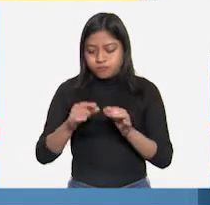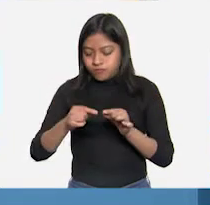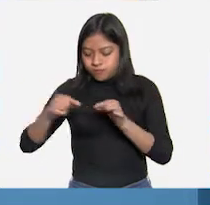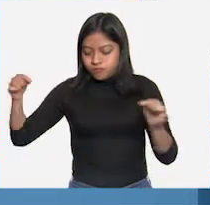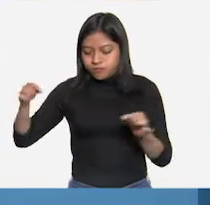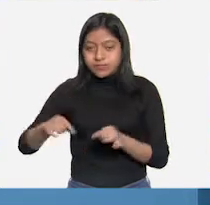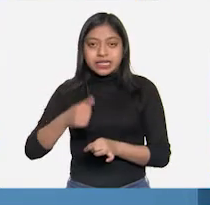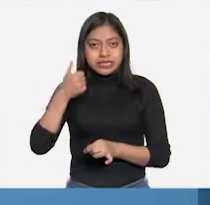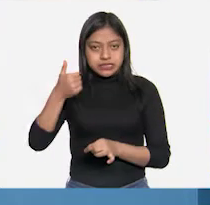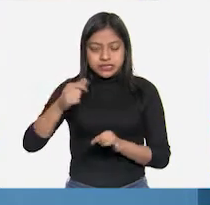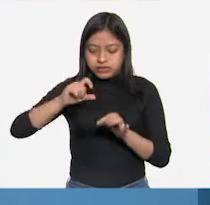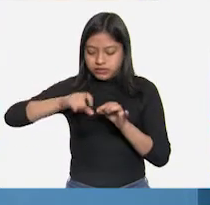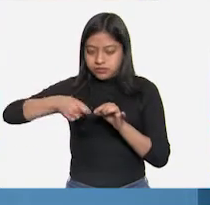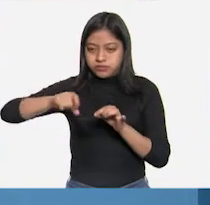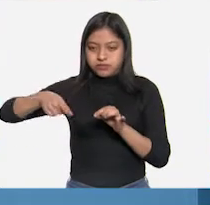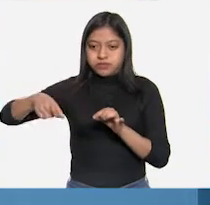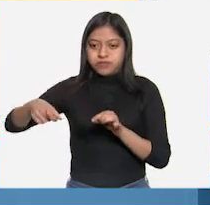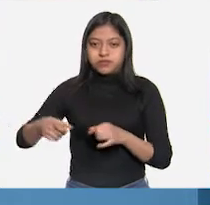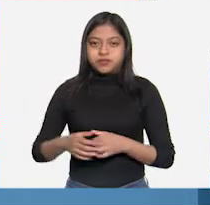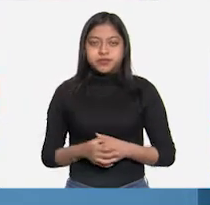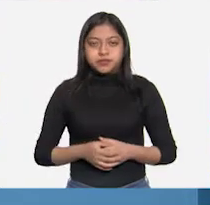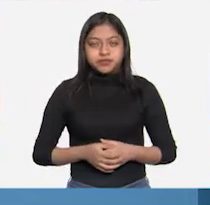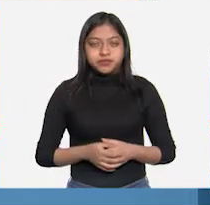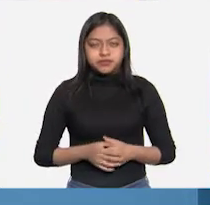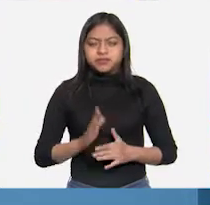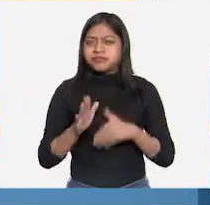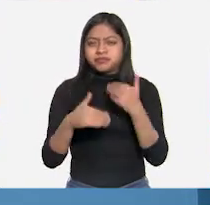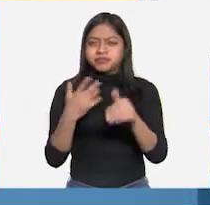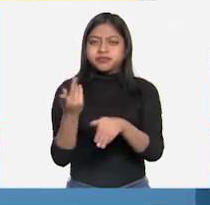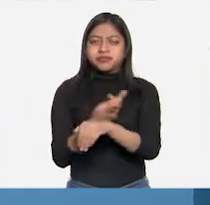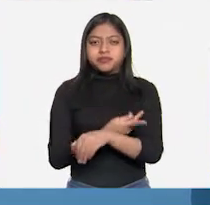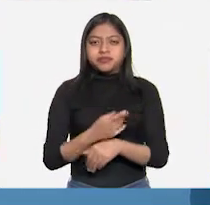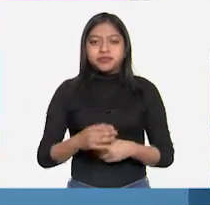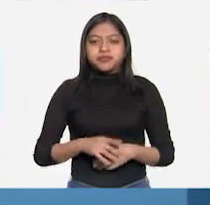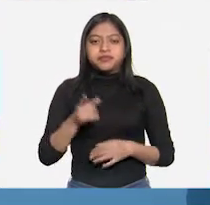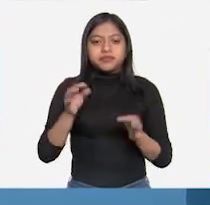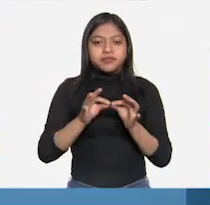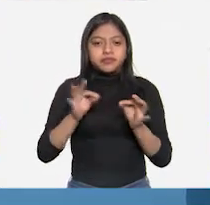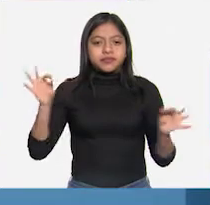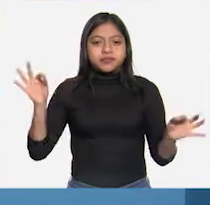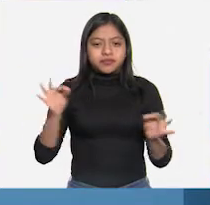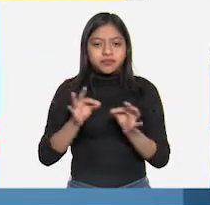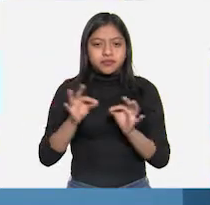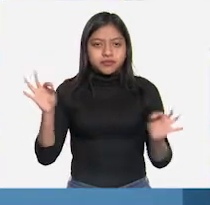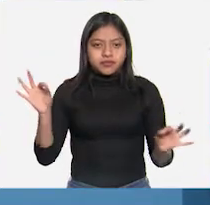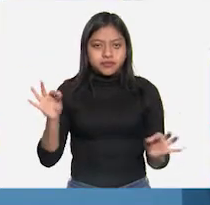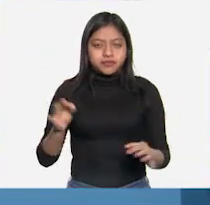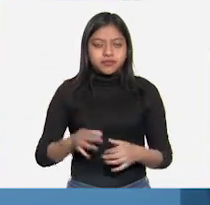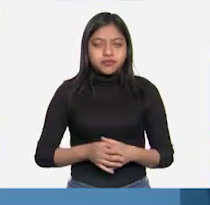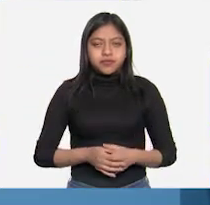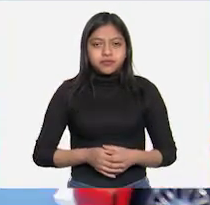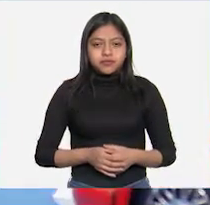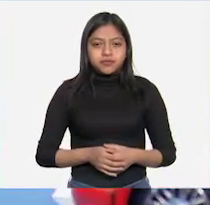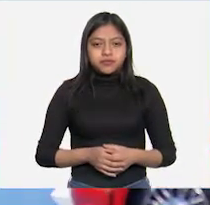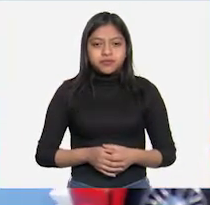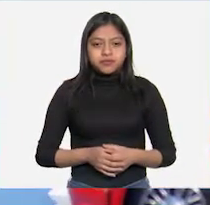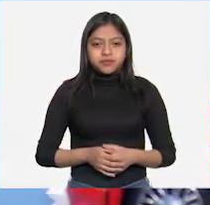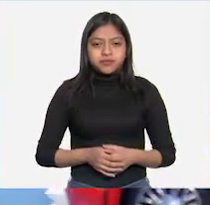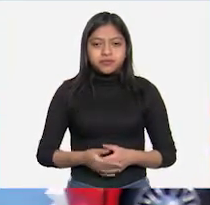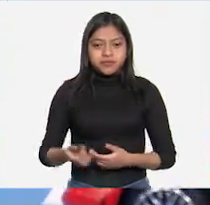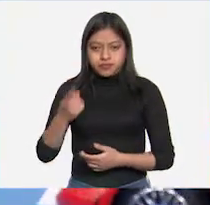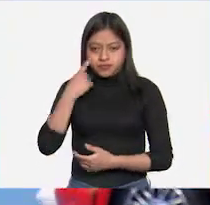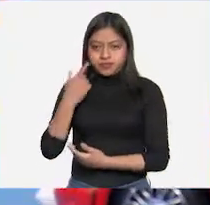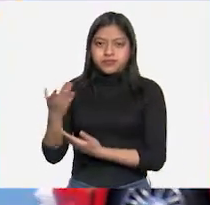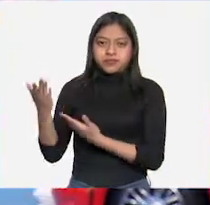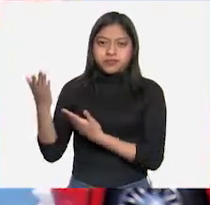Perfecto. Muy bien. Y vamos a ver qué pasa con esta liga cuando aplicamos estas rondanas.